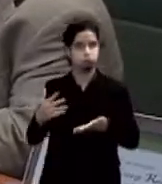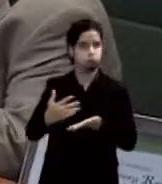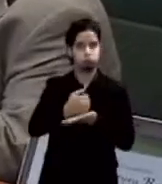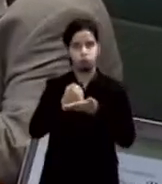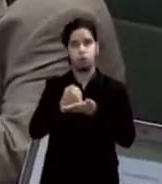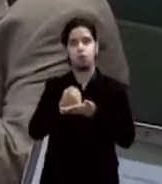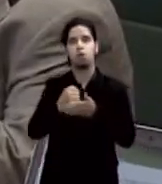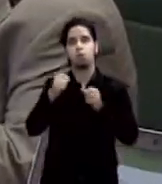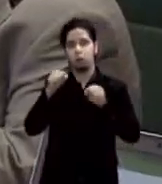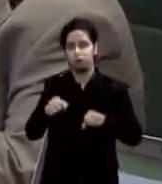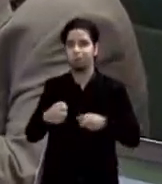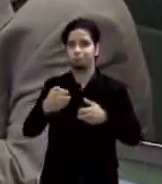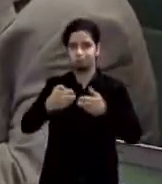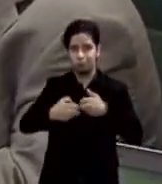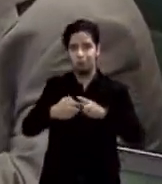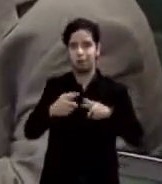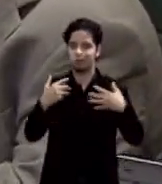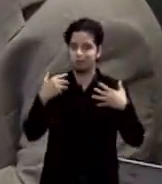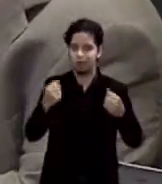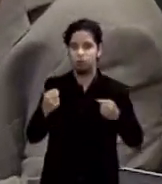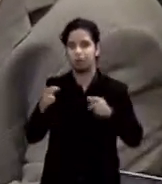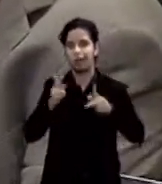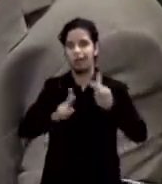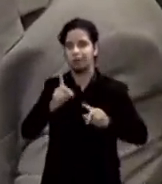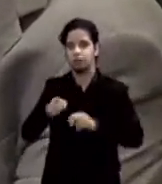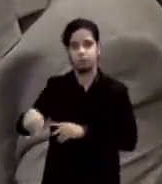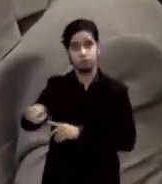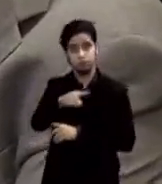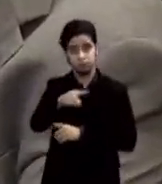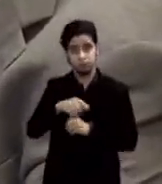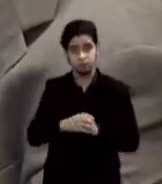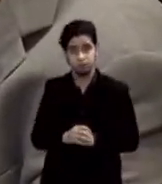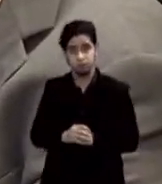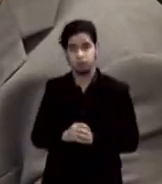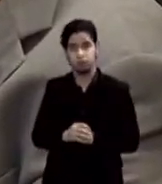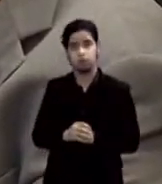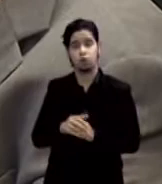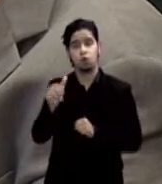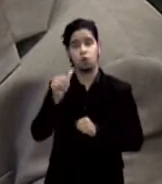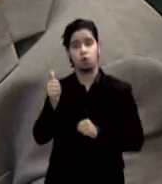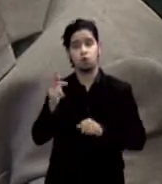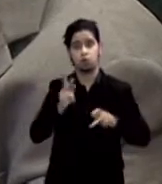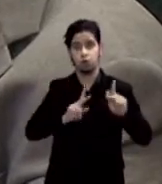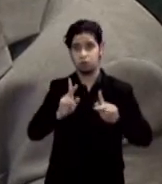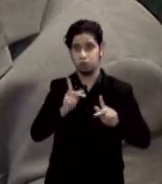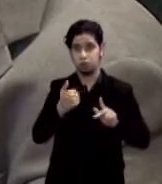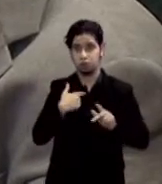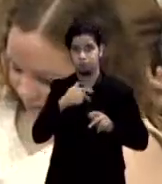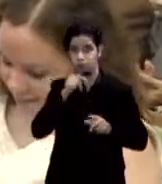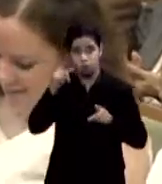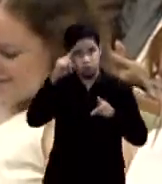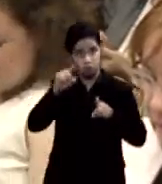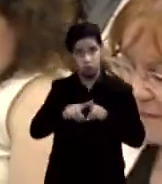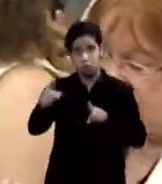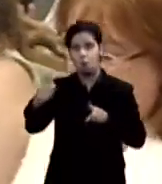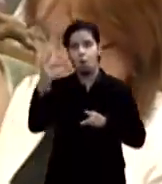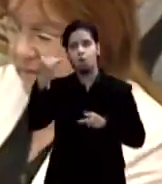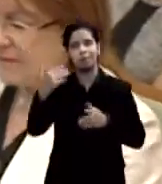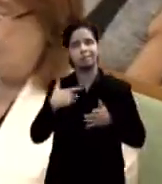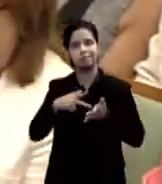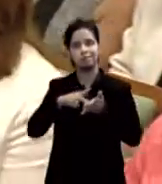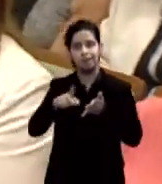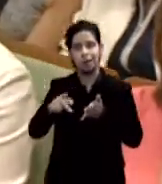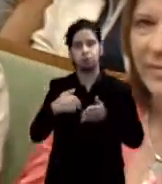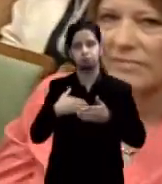de entorpecer el alcance a la salud del pueblo en general otras ponencias giran en torno al impacto en el costo de operaciones el